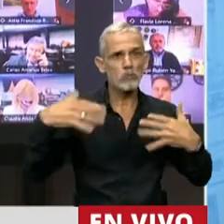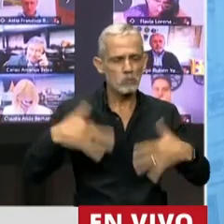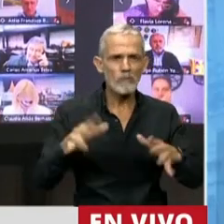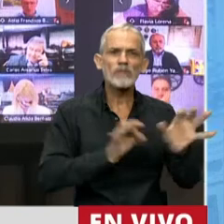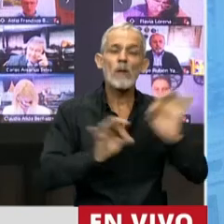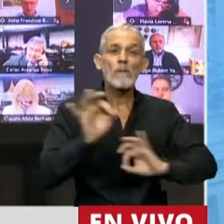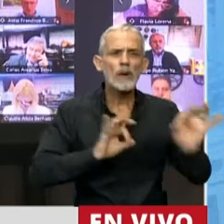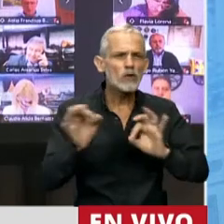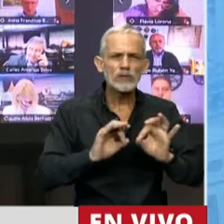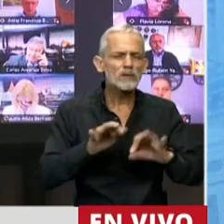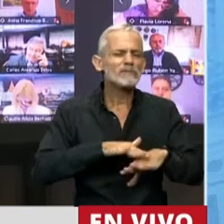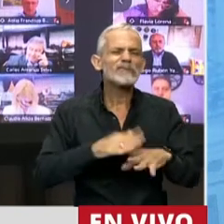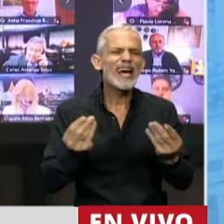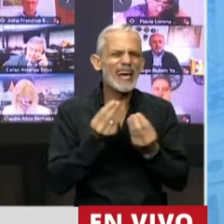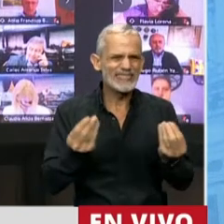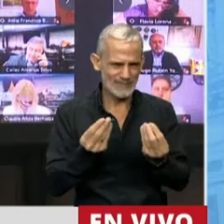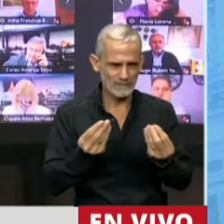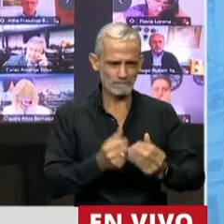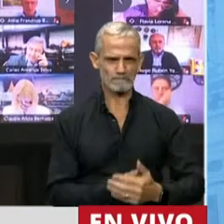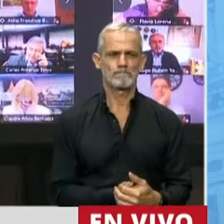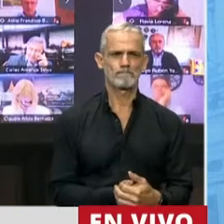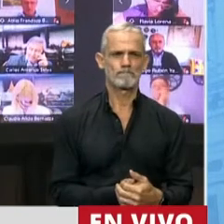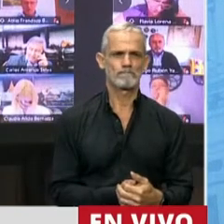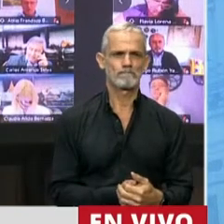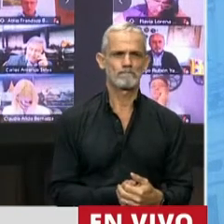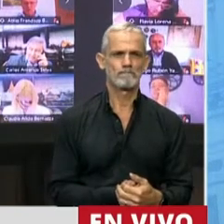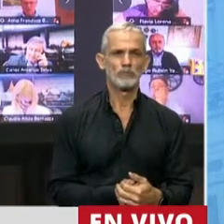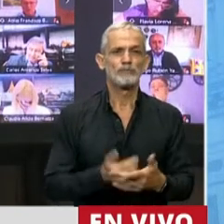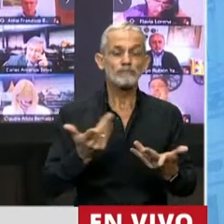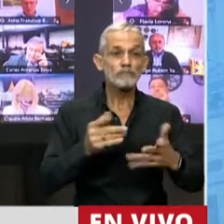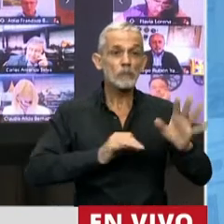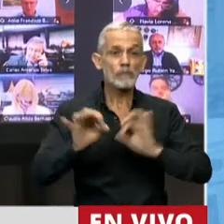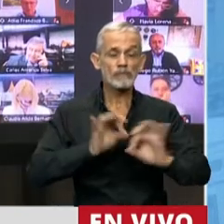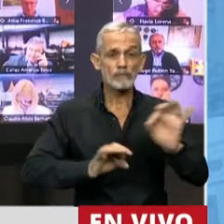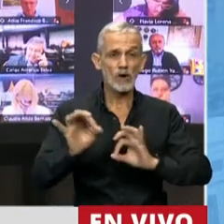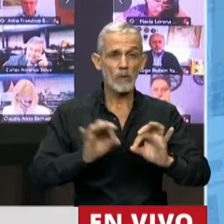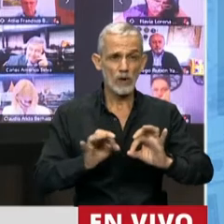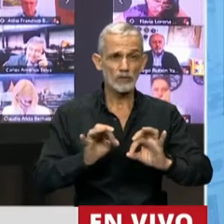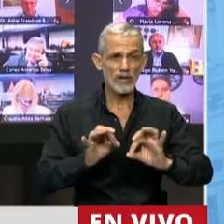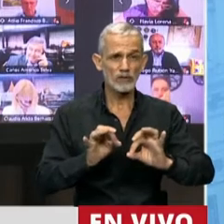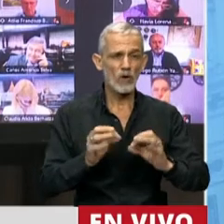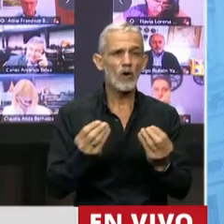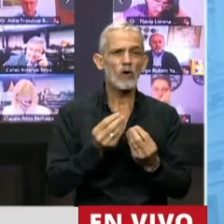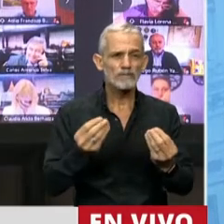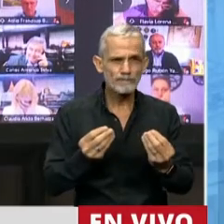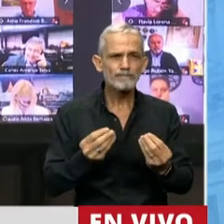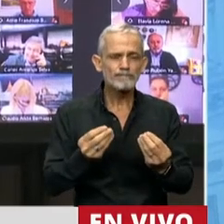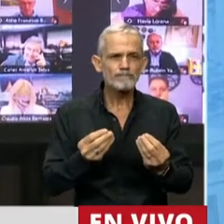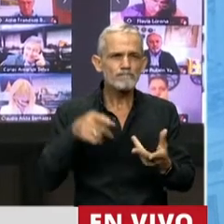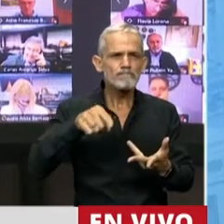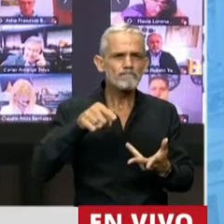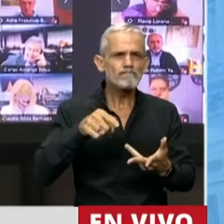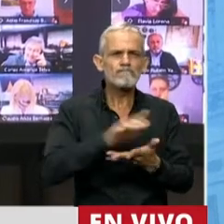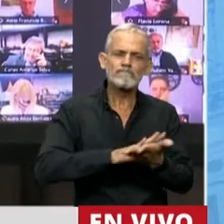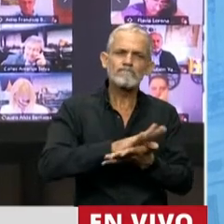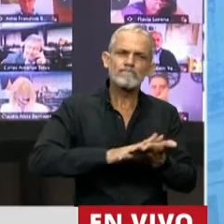proyecto básicamente es un proyecto que viene a remediar una